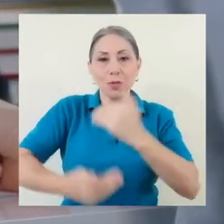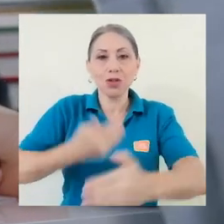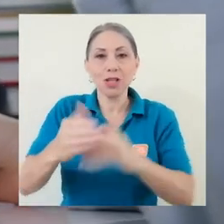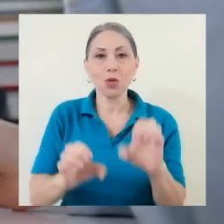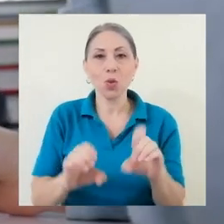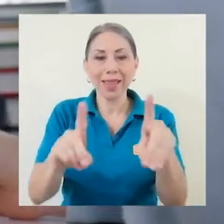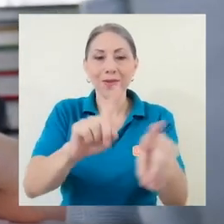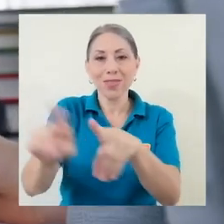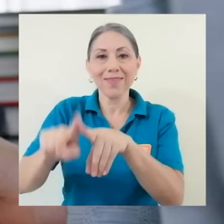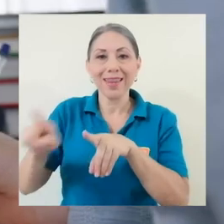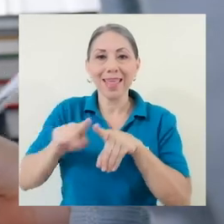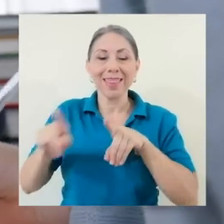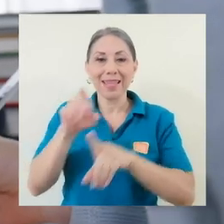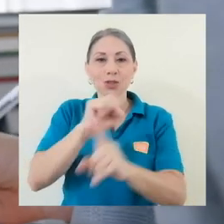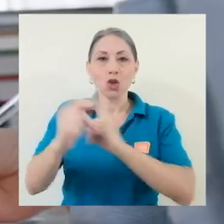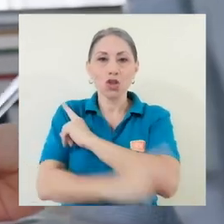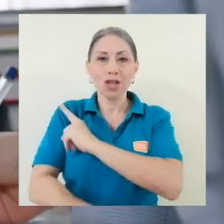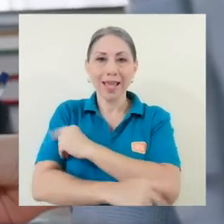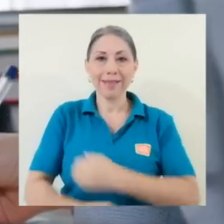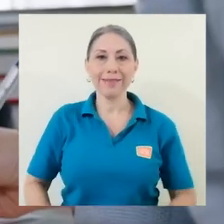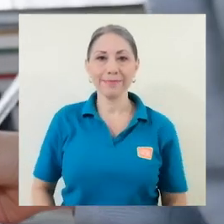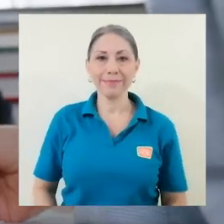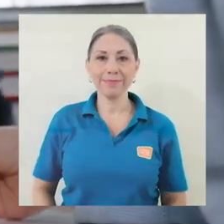educativo de las diferentes sociedades.